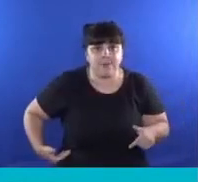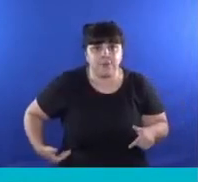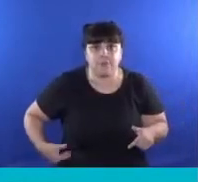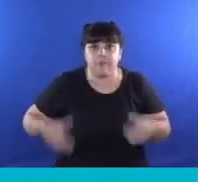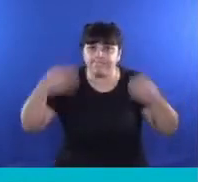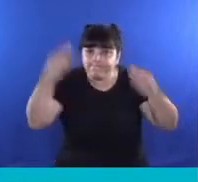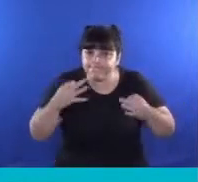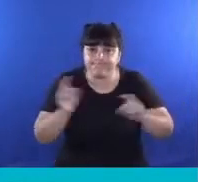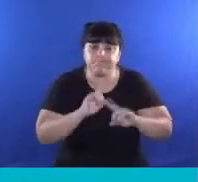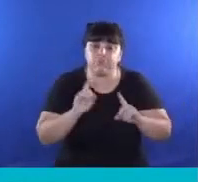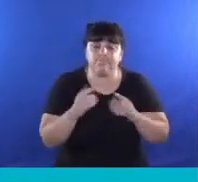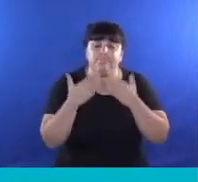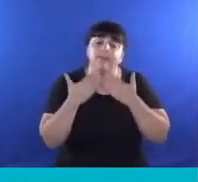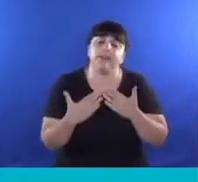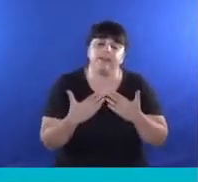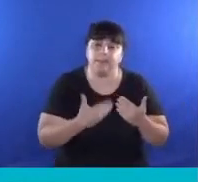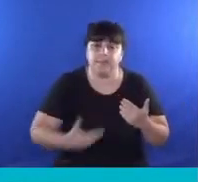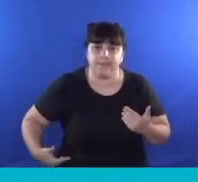indicadas. Muchas gracias, señor Presidente.